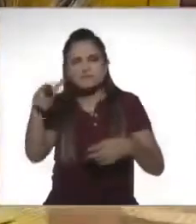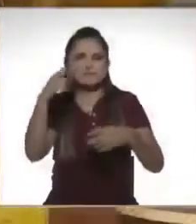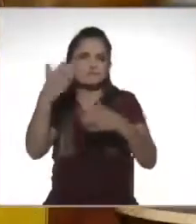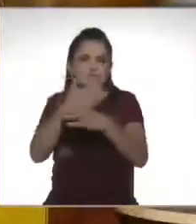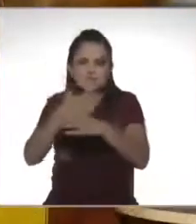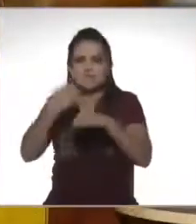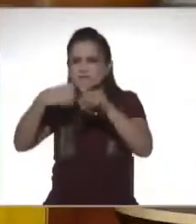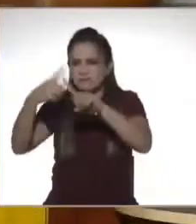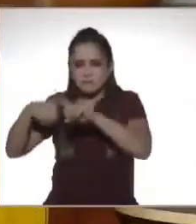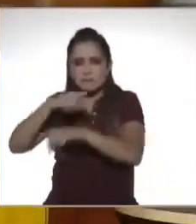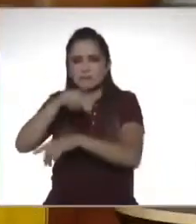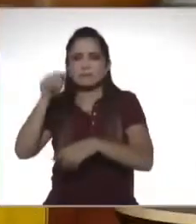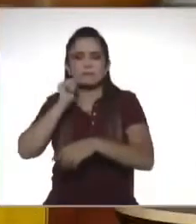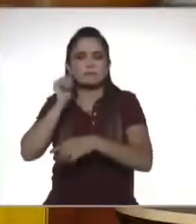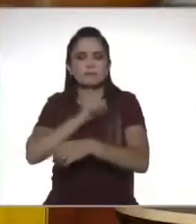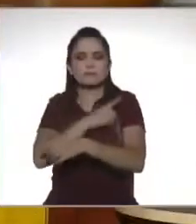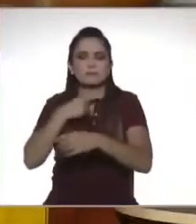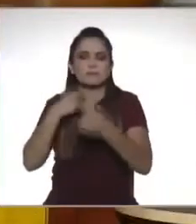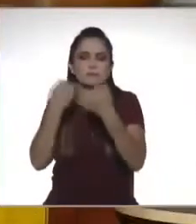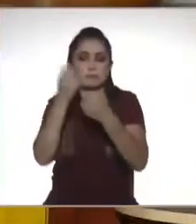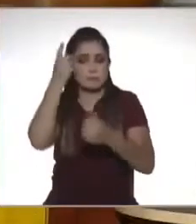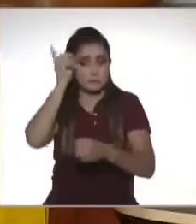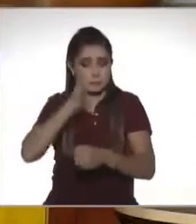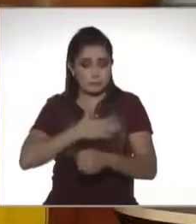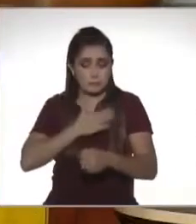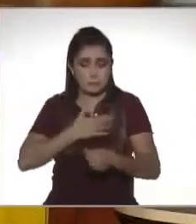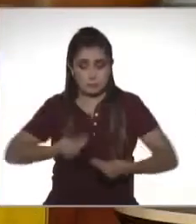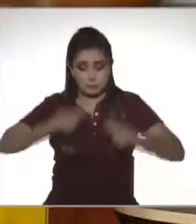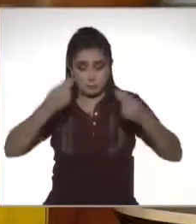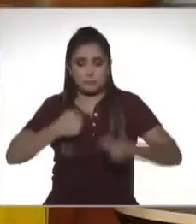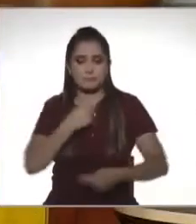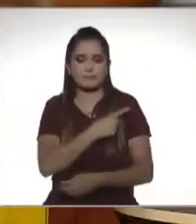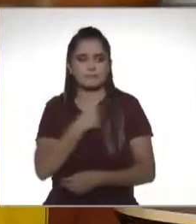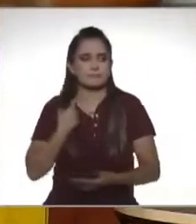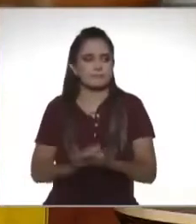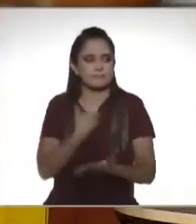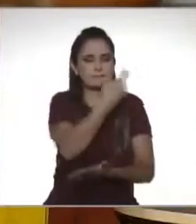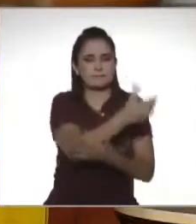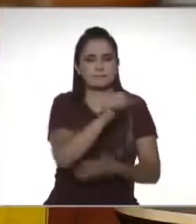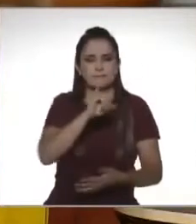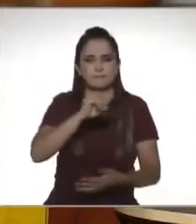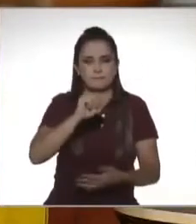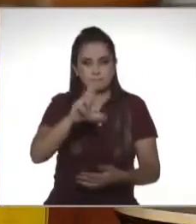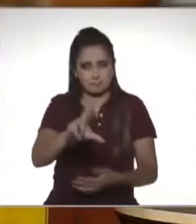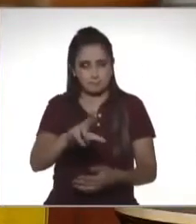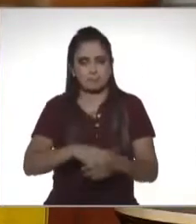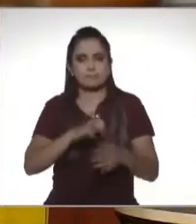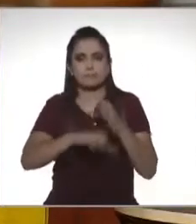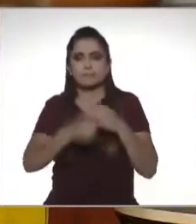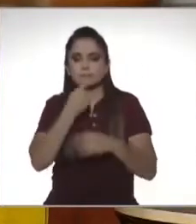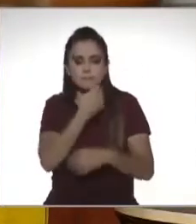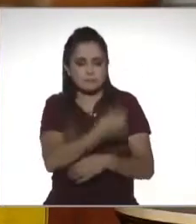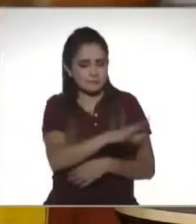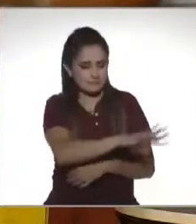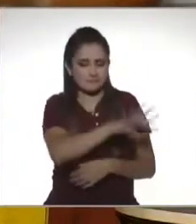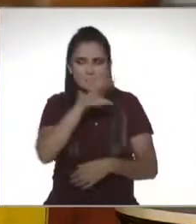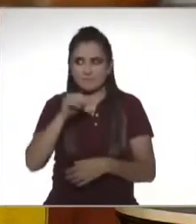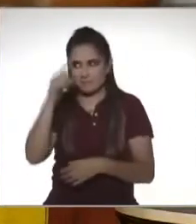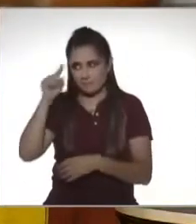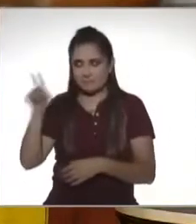sobre la renta. Entonces, desde el niño también puede ser que lo contratan para un comercial,